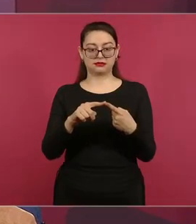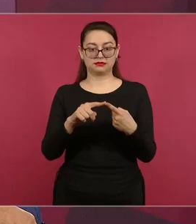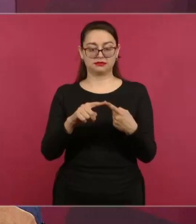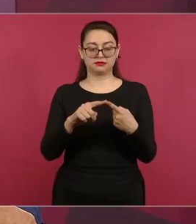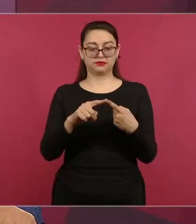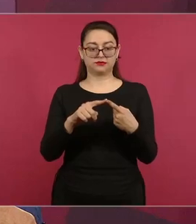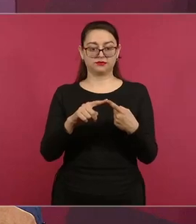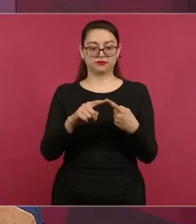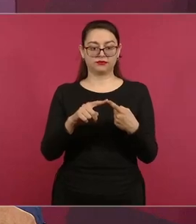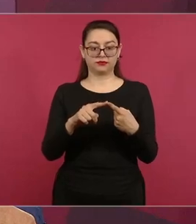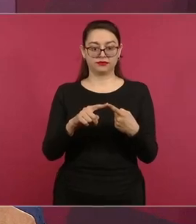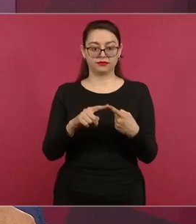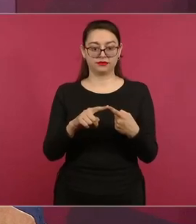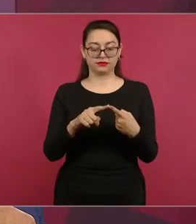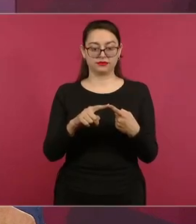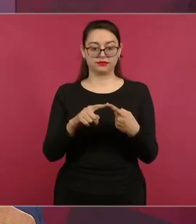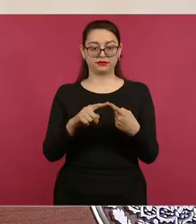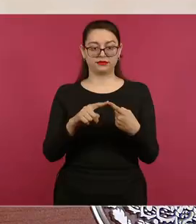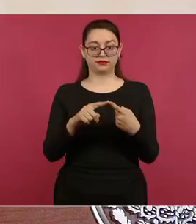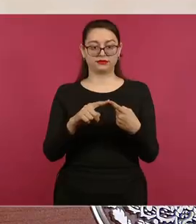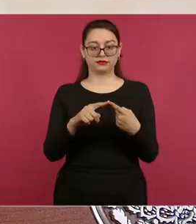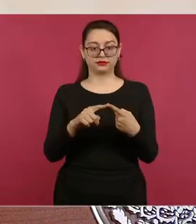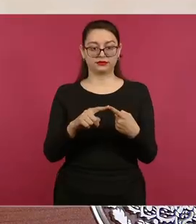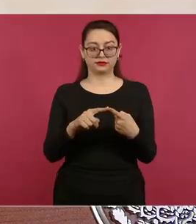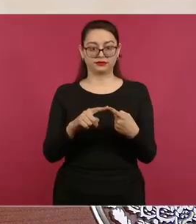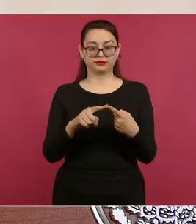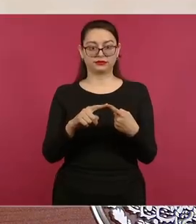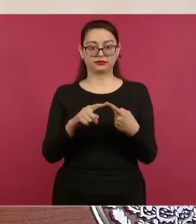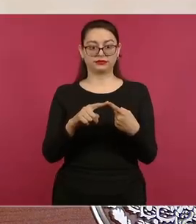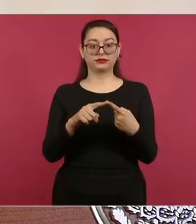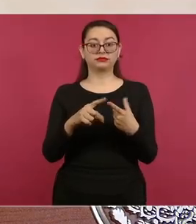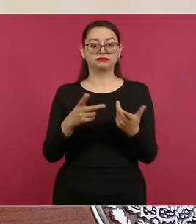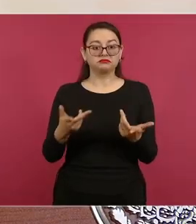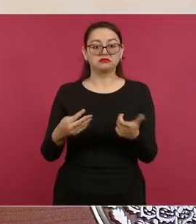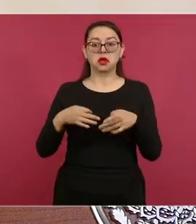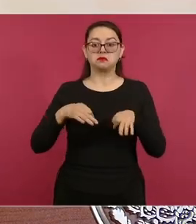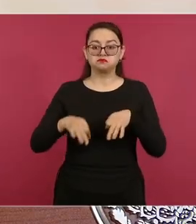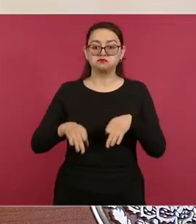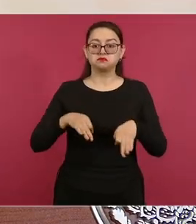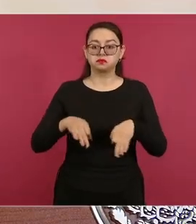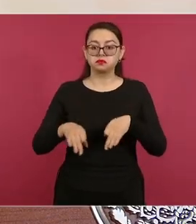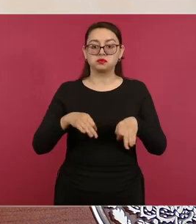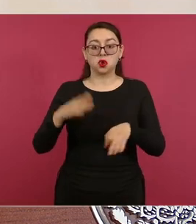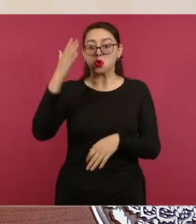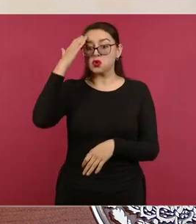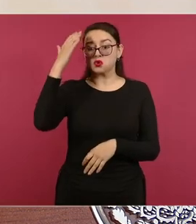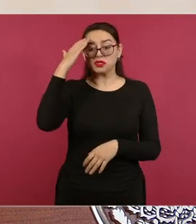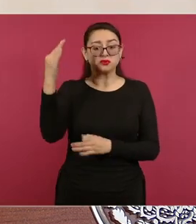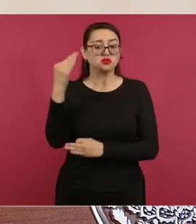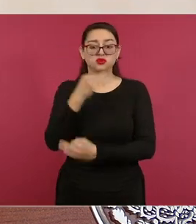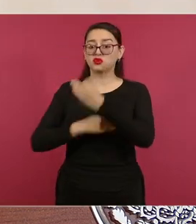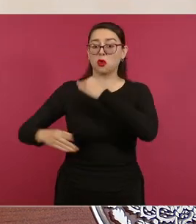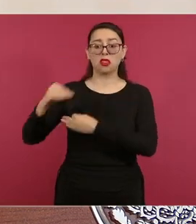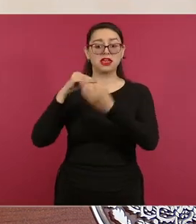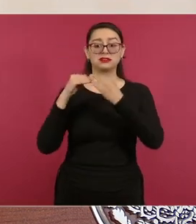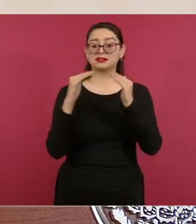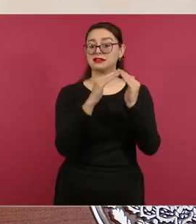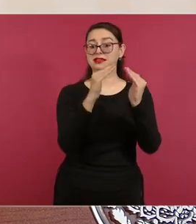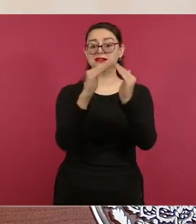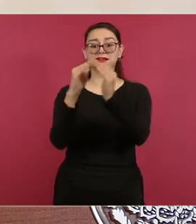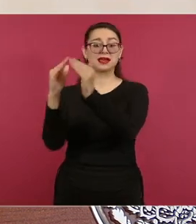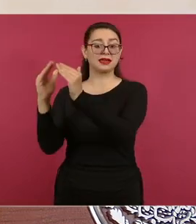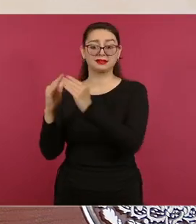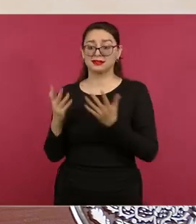desde que se inició el gobierno, casa por casa. Hay